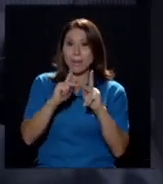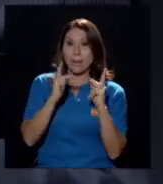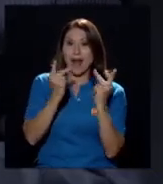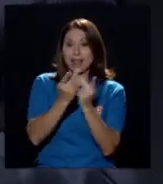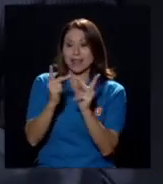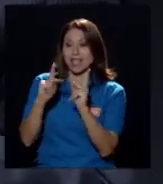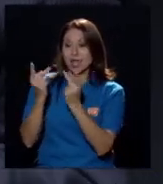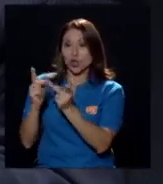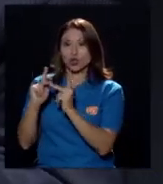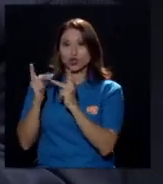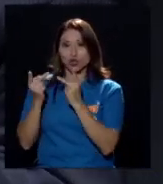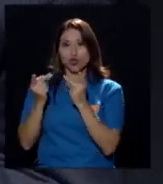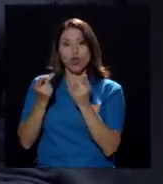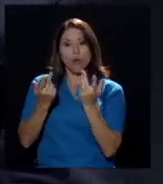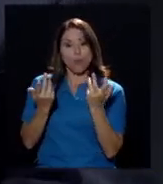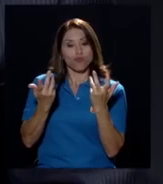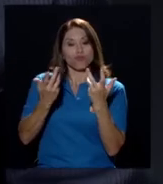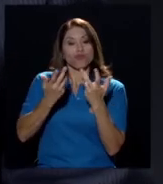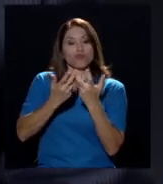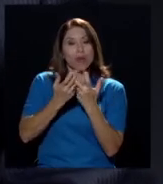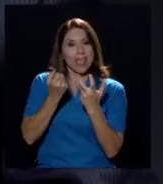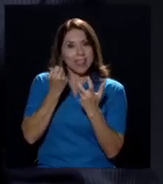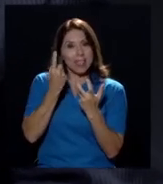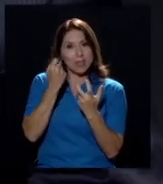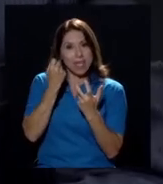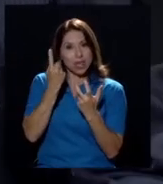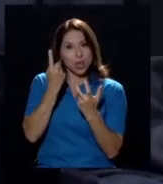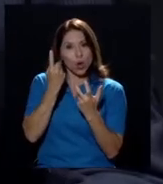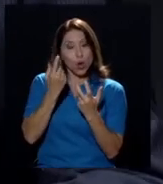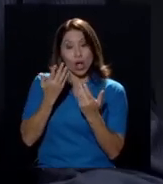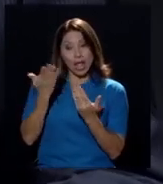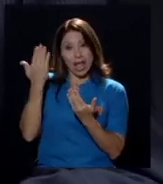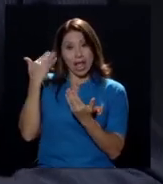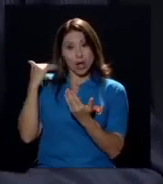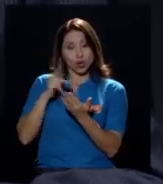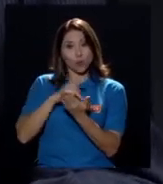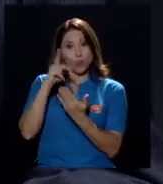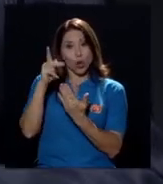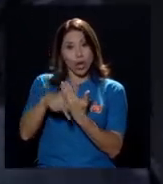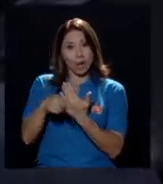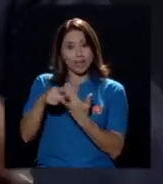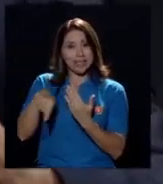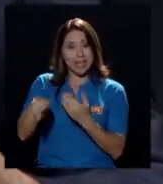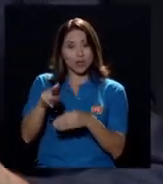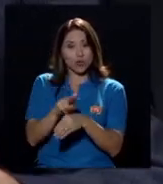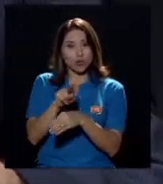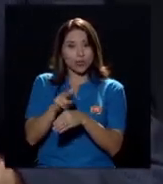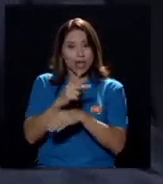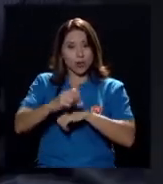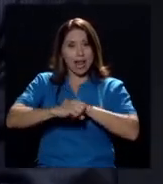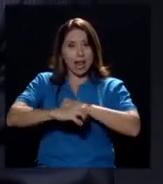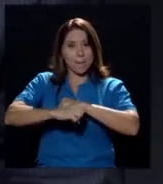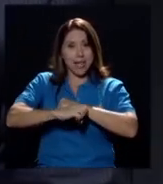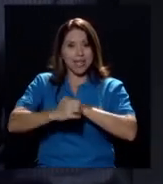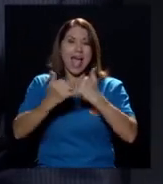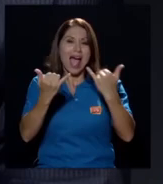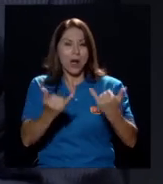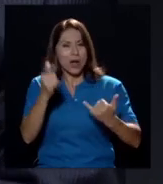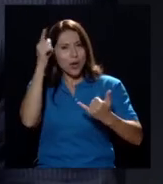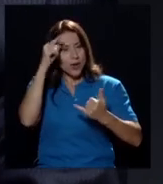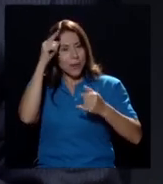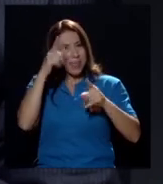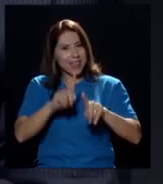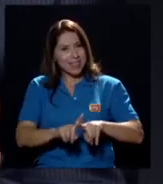programas con los cuales ellos entraron a la campaña, lógicamente, son diferentes. Hay algunos